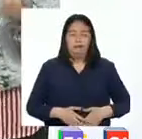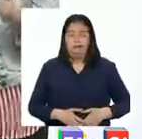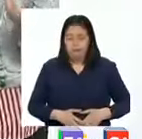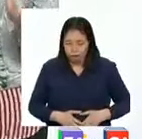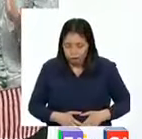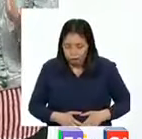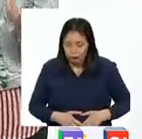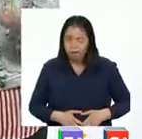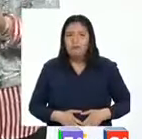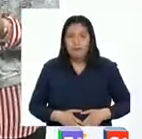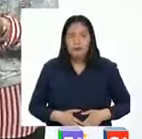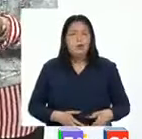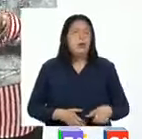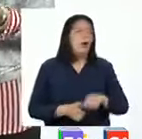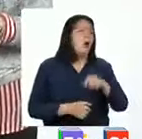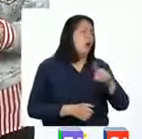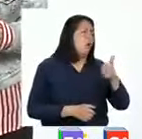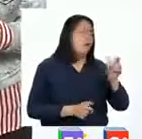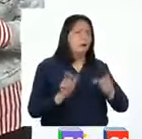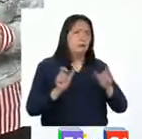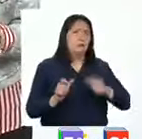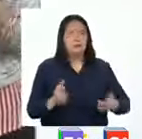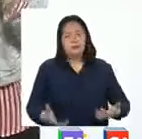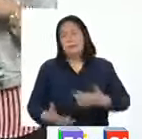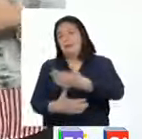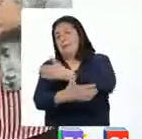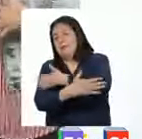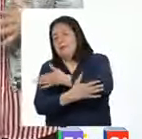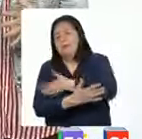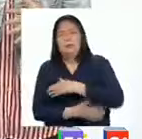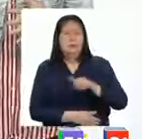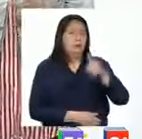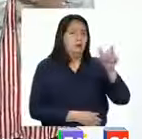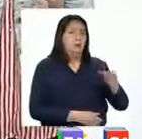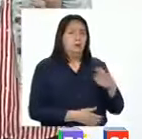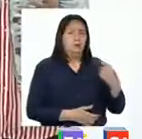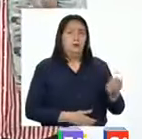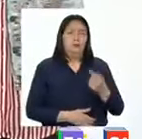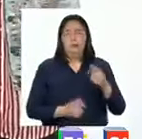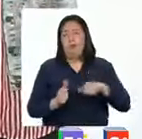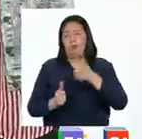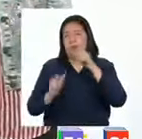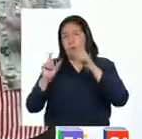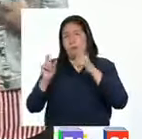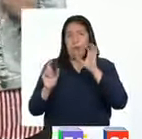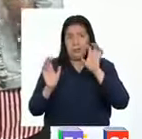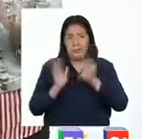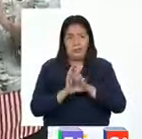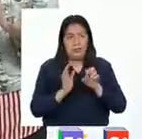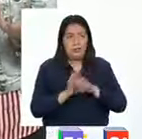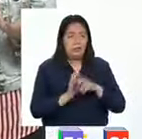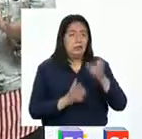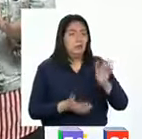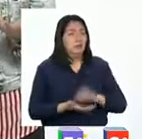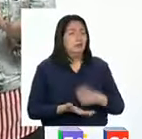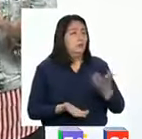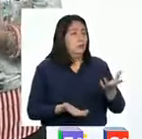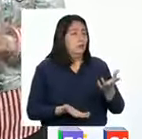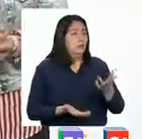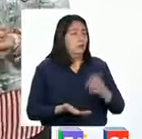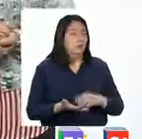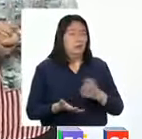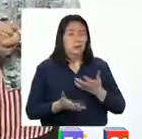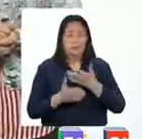venia para demostrar afecto. Algunas personas también se abrazan, mientras que otras lo demuestran con otros gestos, como por ejemplo, atendiendo a las